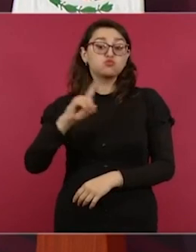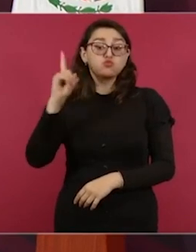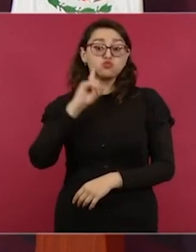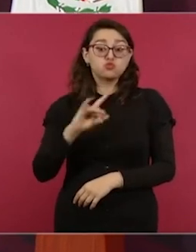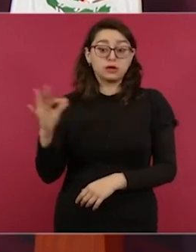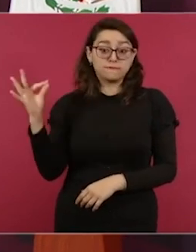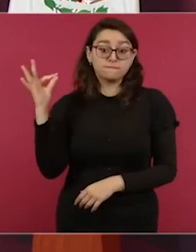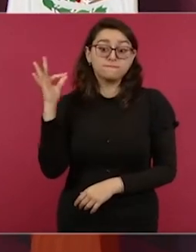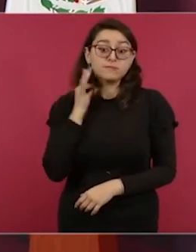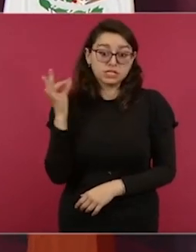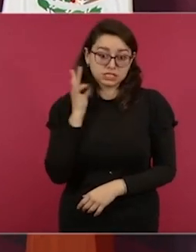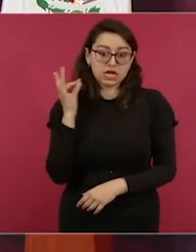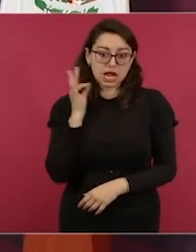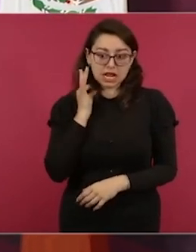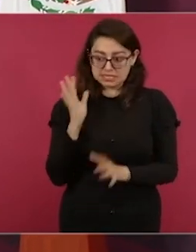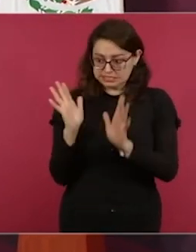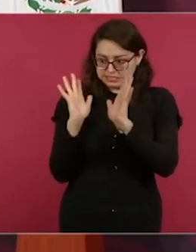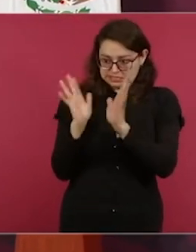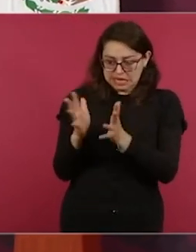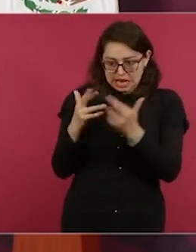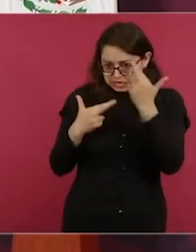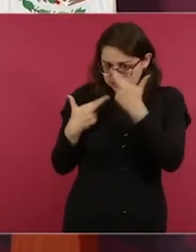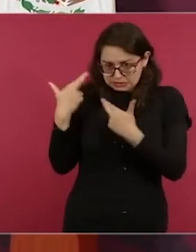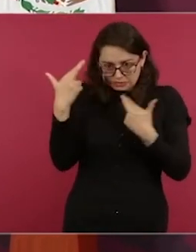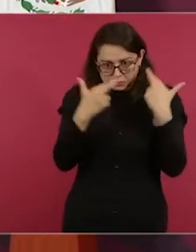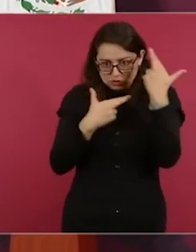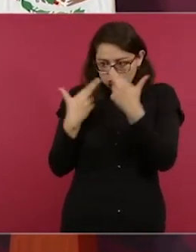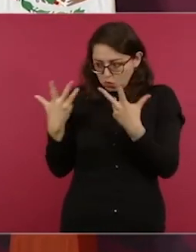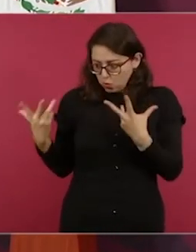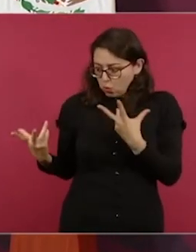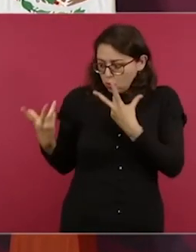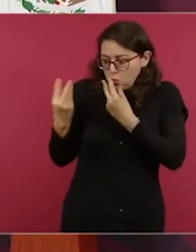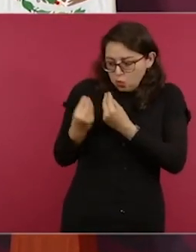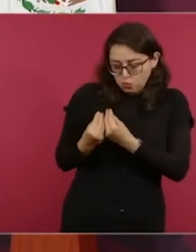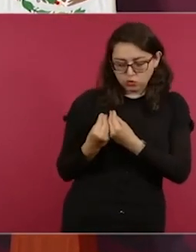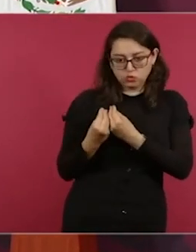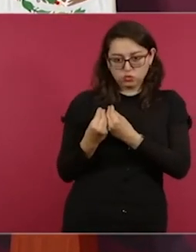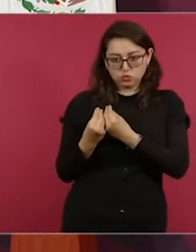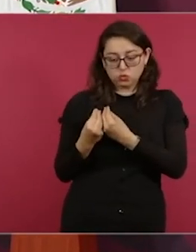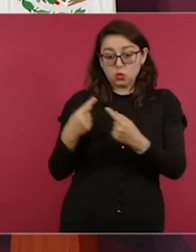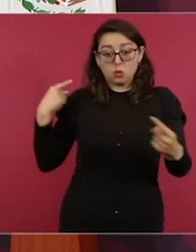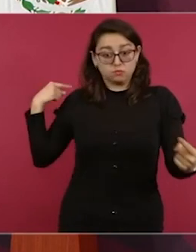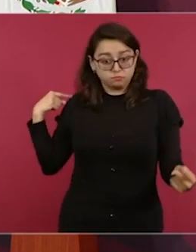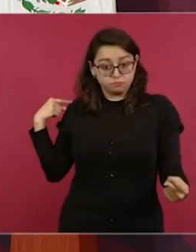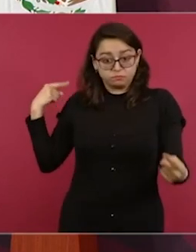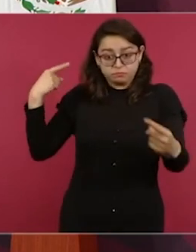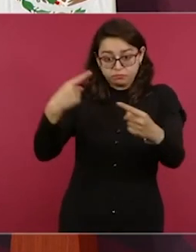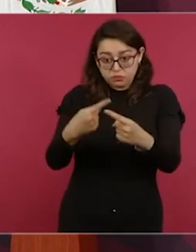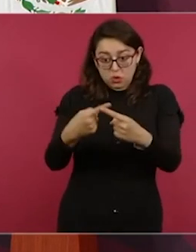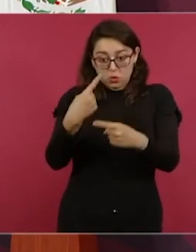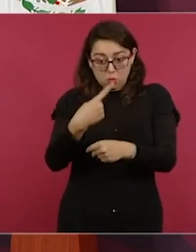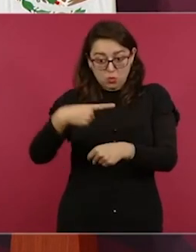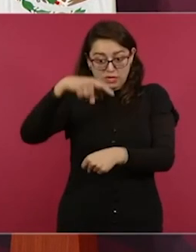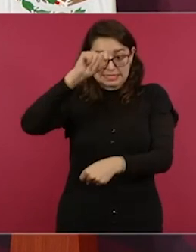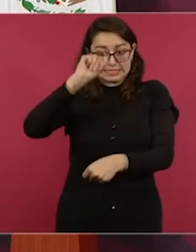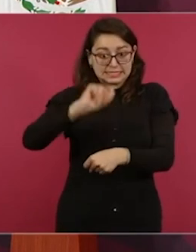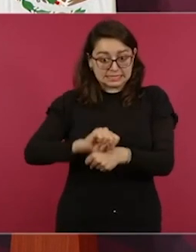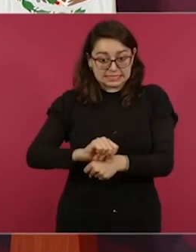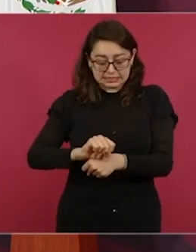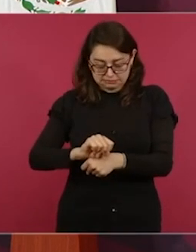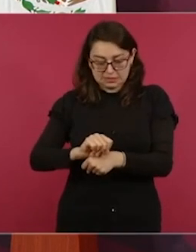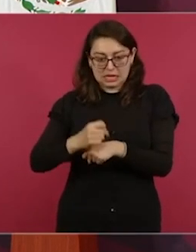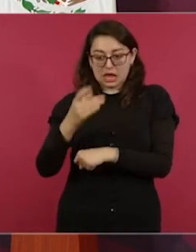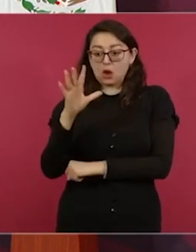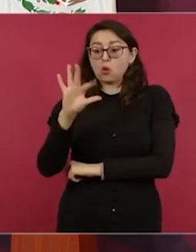corroborados por la fiscalía. Hasta el momento, repito, como cifra preliminar, son